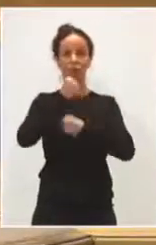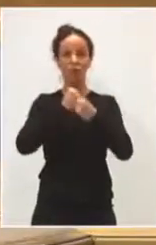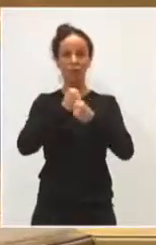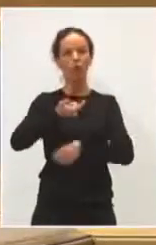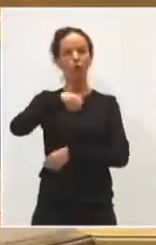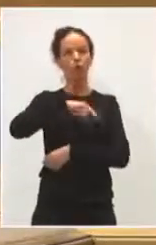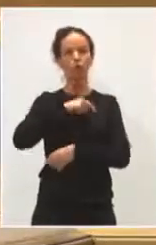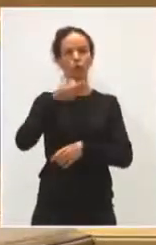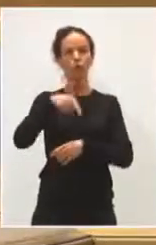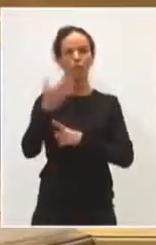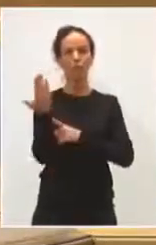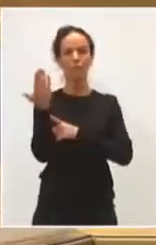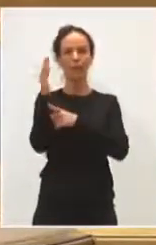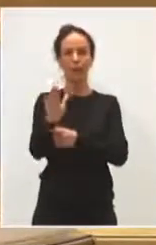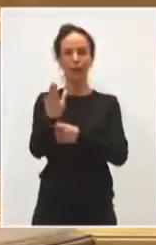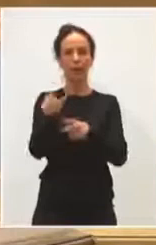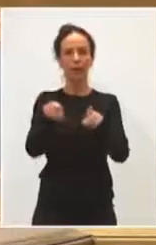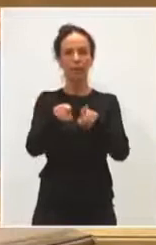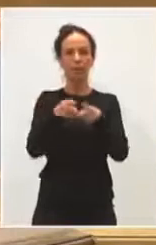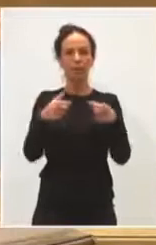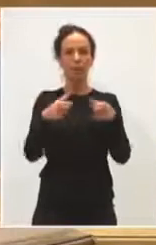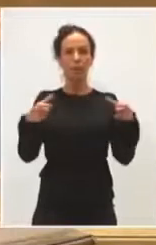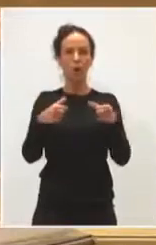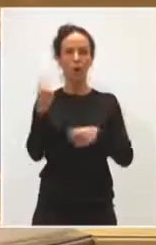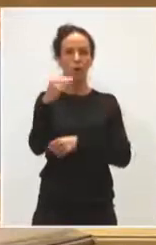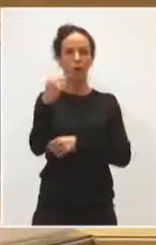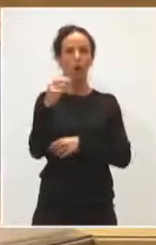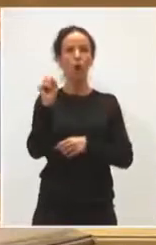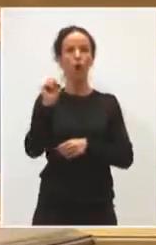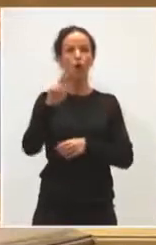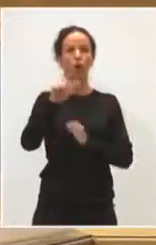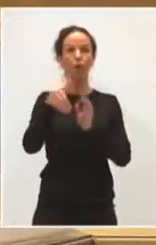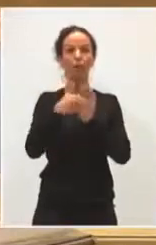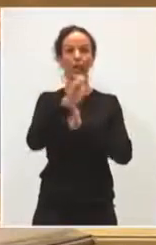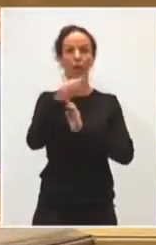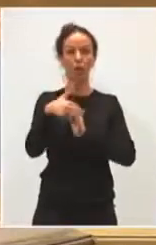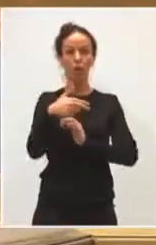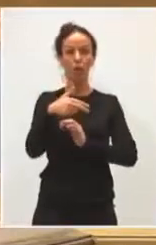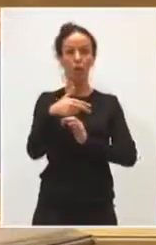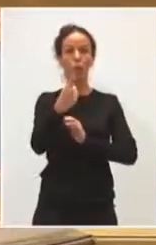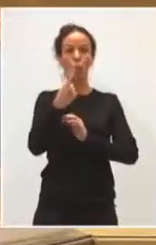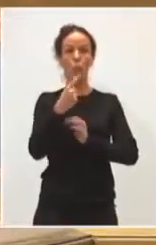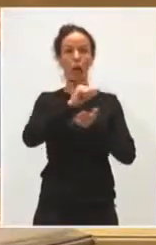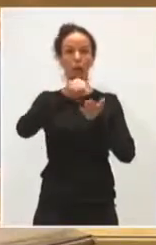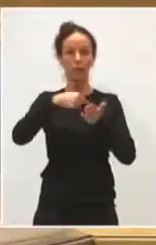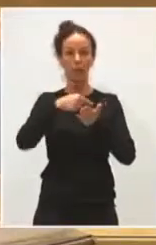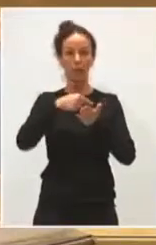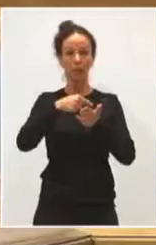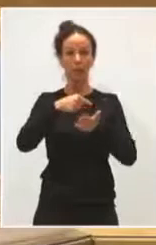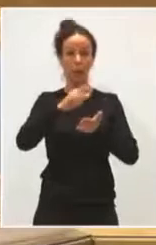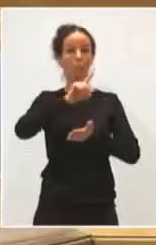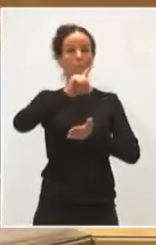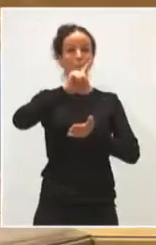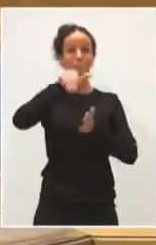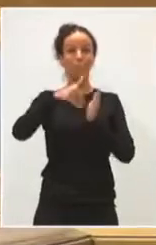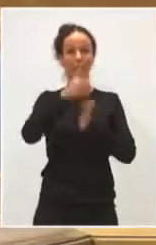vamos a plantear un bono joven, con 12.000 euros por contratación, que va a llegar a más de 1.000 personas,